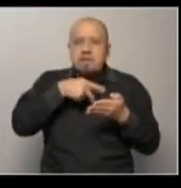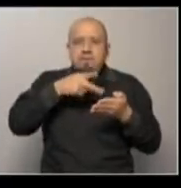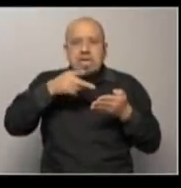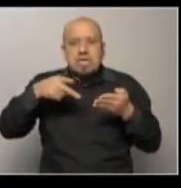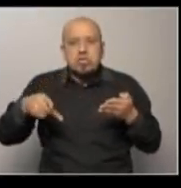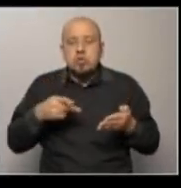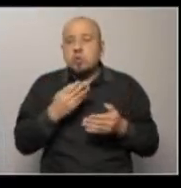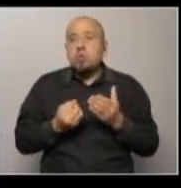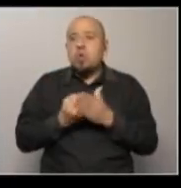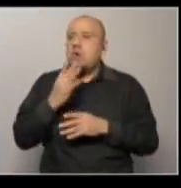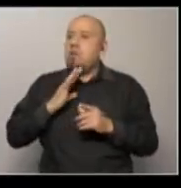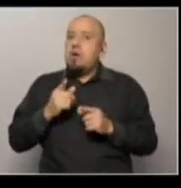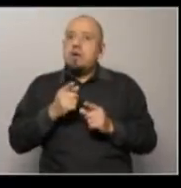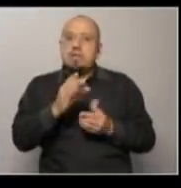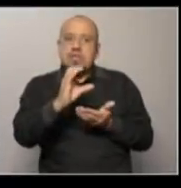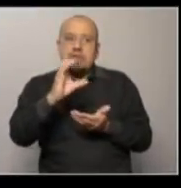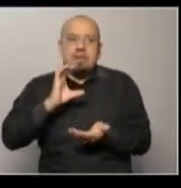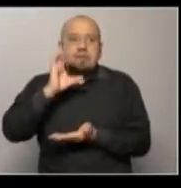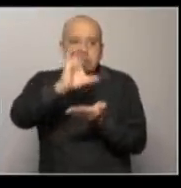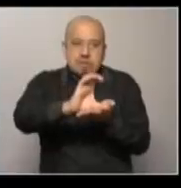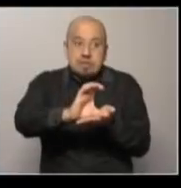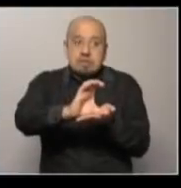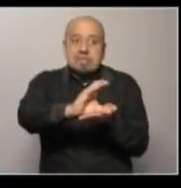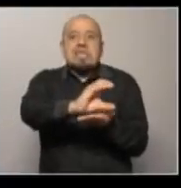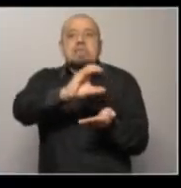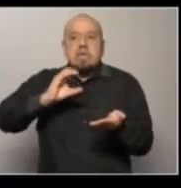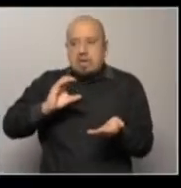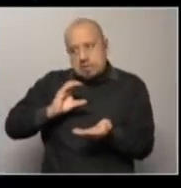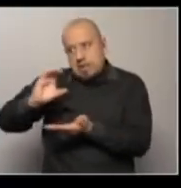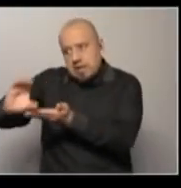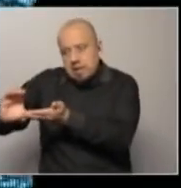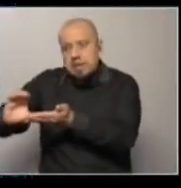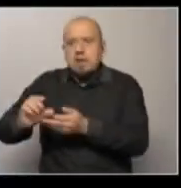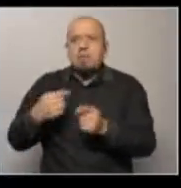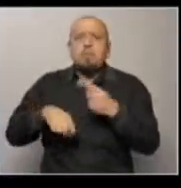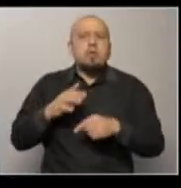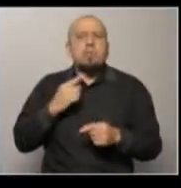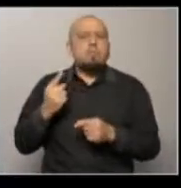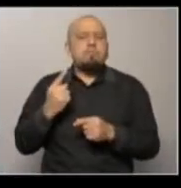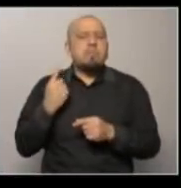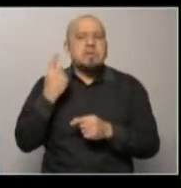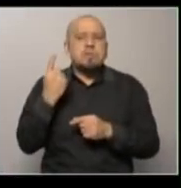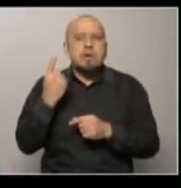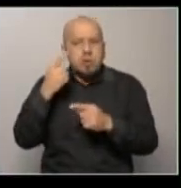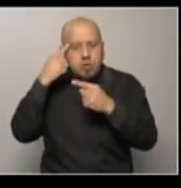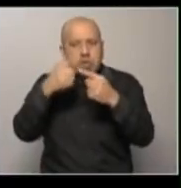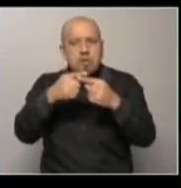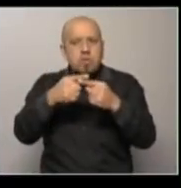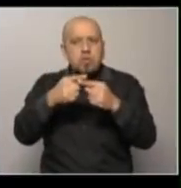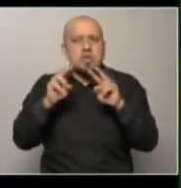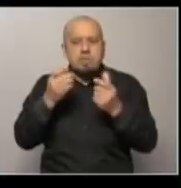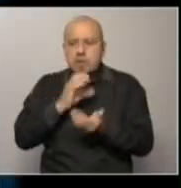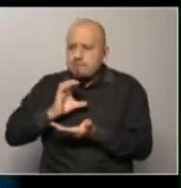destapen los pies a algunos y se tape mejor a otros. Ahora, la pregunta es, ¿cuáles van a ser las prioridades del gobierno en cuanto al gasto y a la